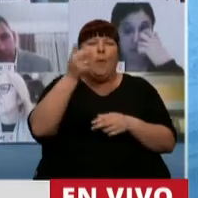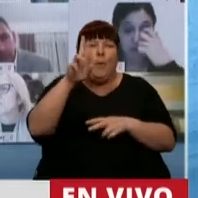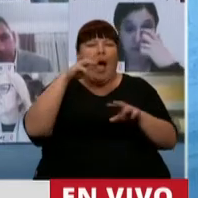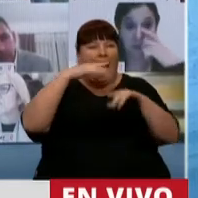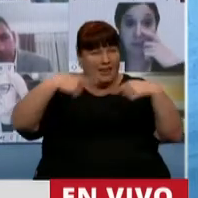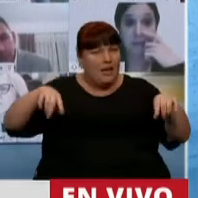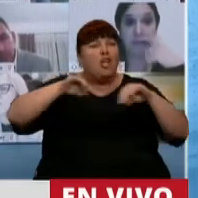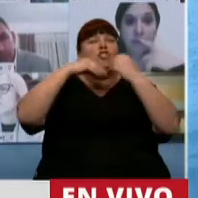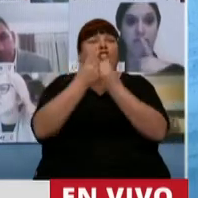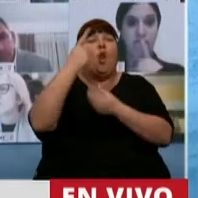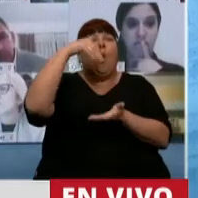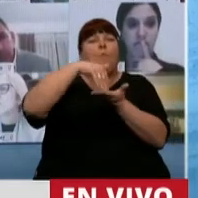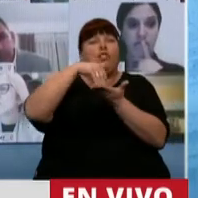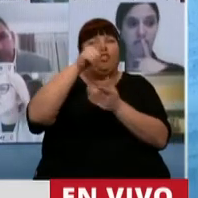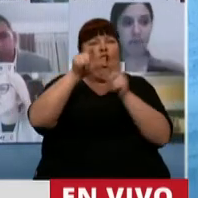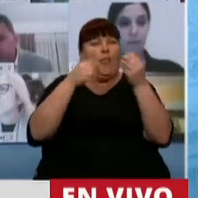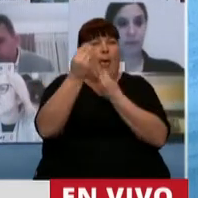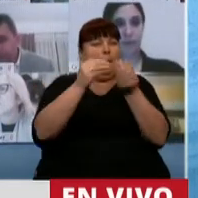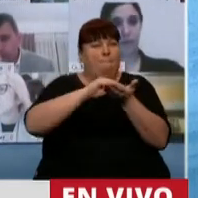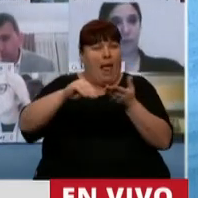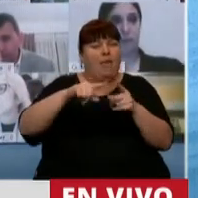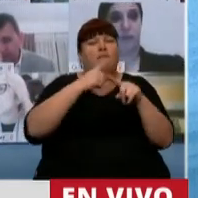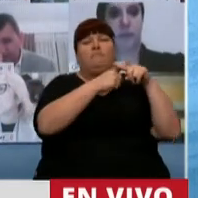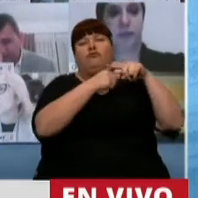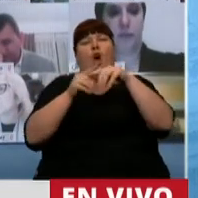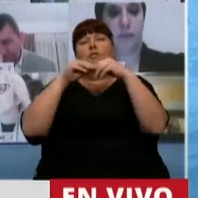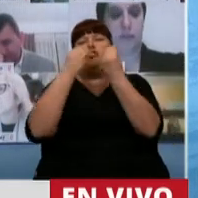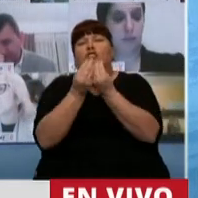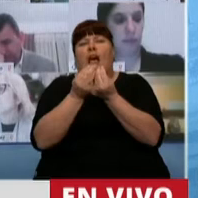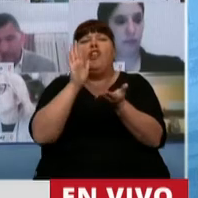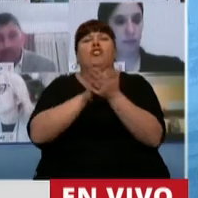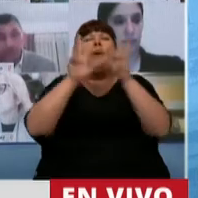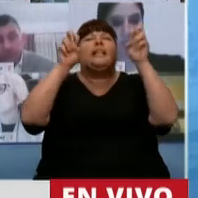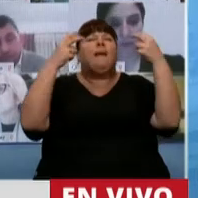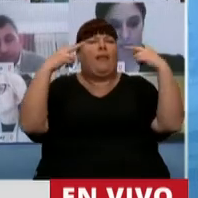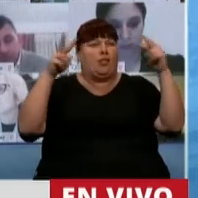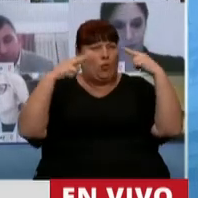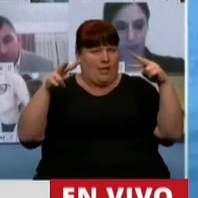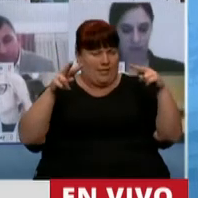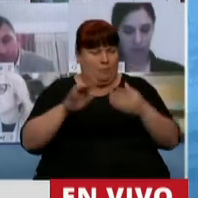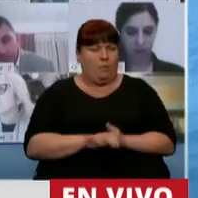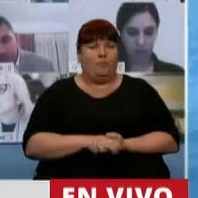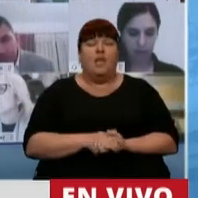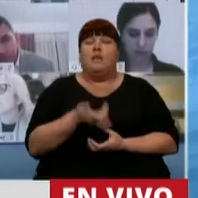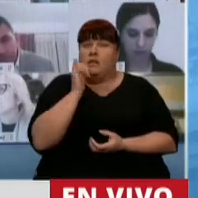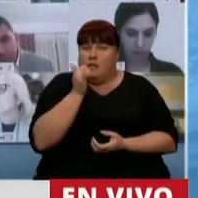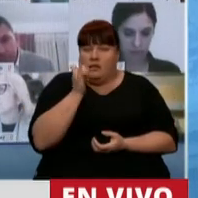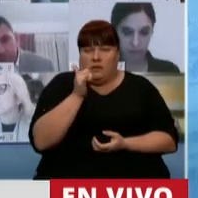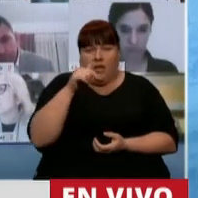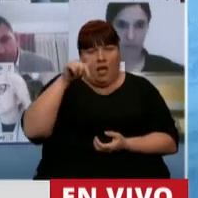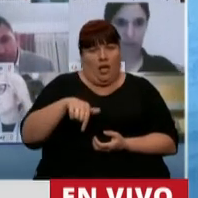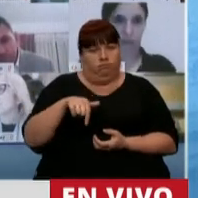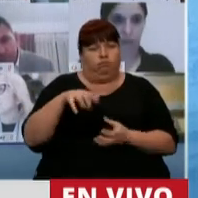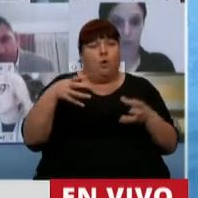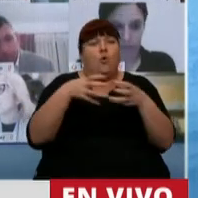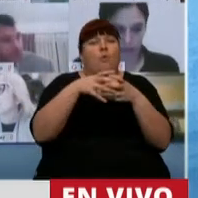en total son un millón de puestos de trabajo sumando todos los rubros que tienen que ver con el turismo. Sin duda es que es